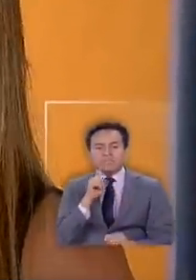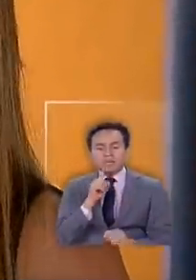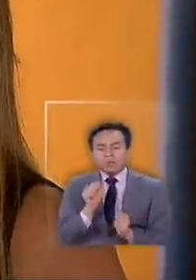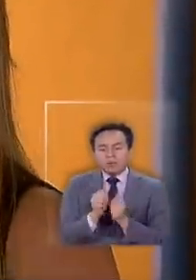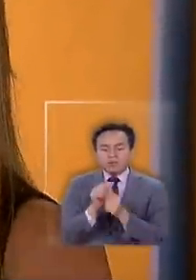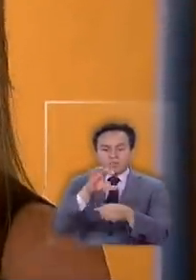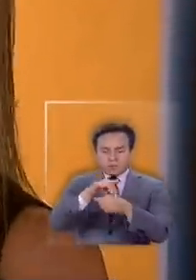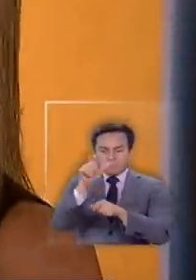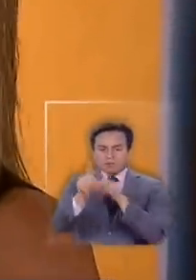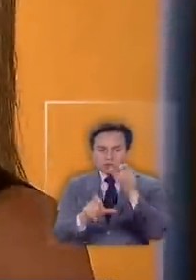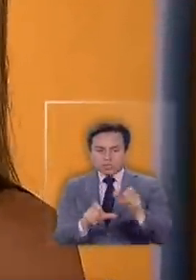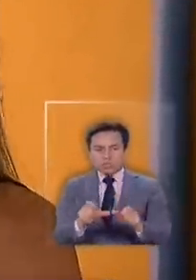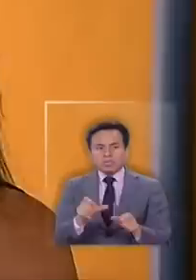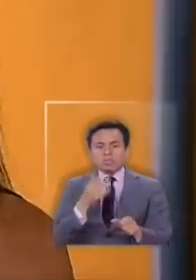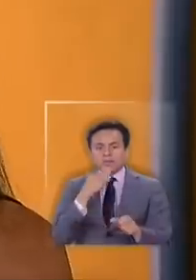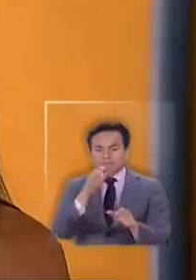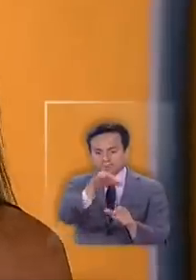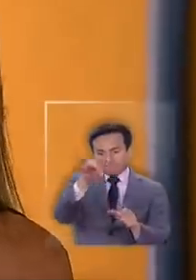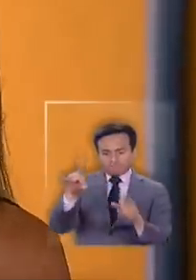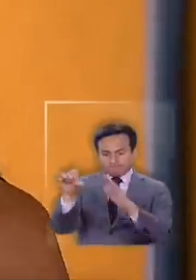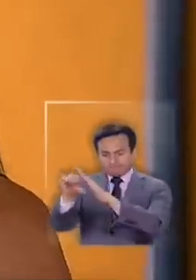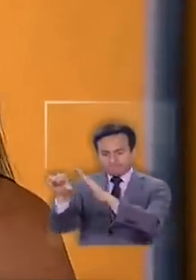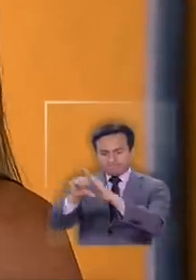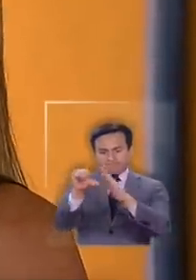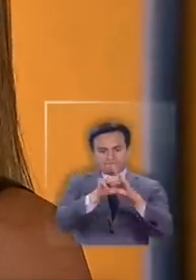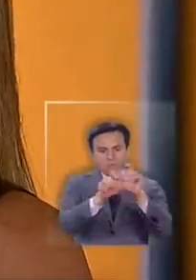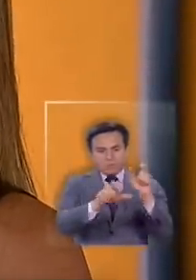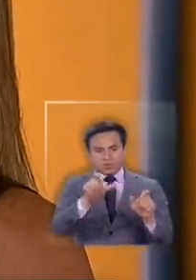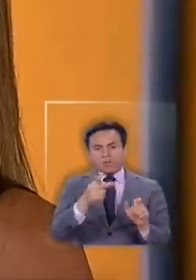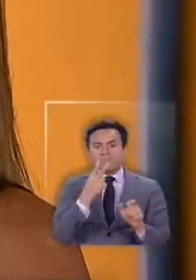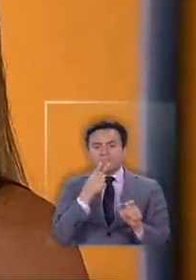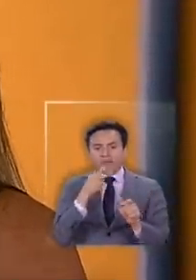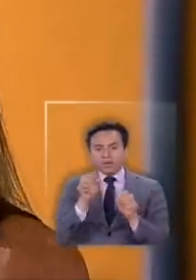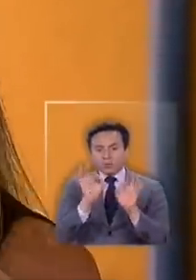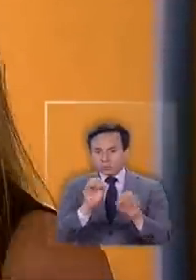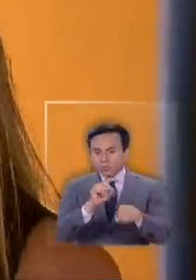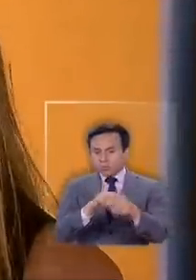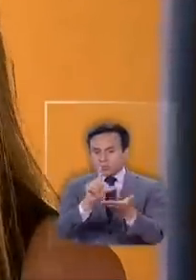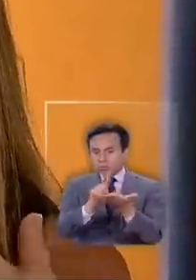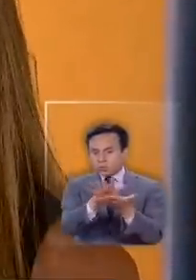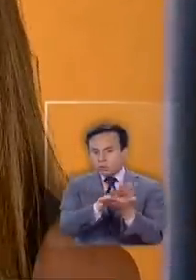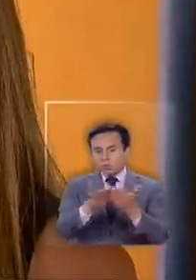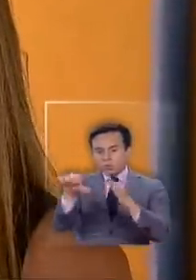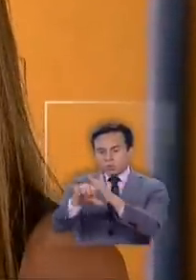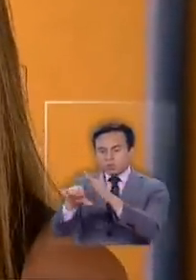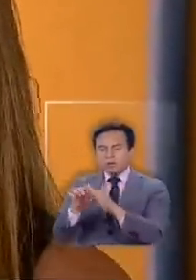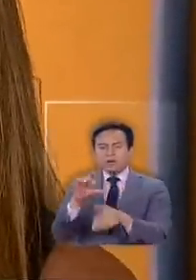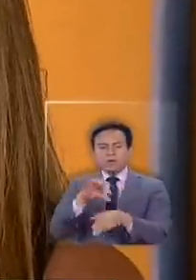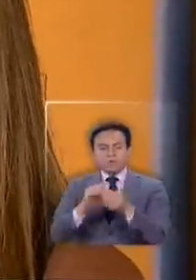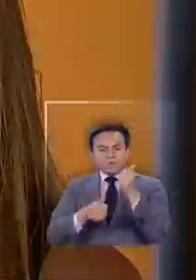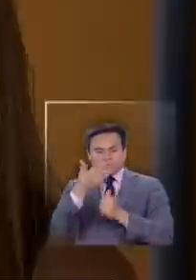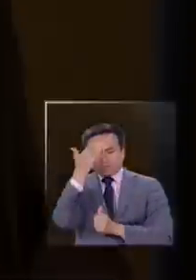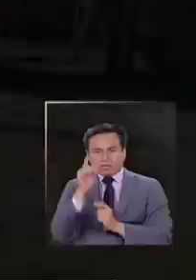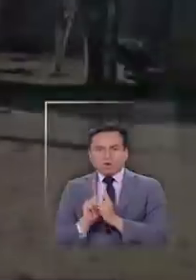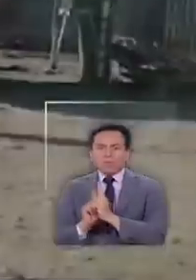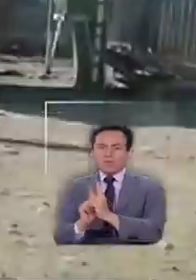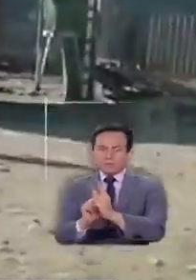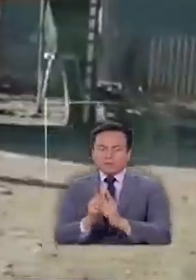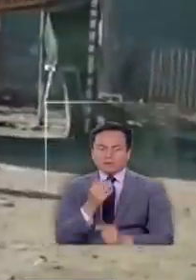de las personas, vamos a cuarentenar a las personas que están viviendo en ese momento, incorporando a más profesional para el acompañamiento.